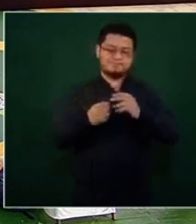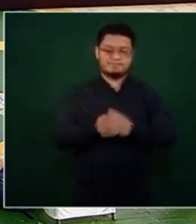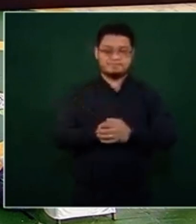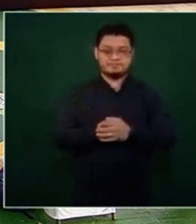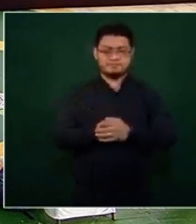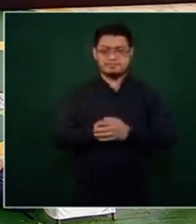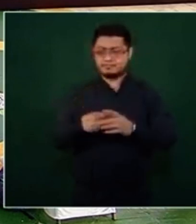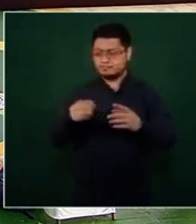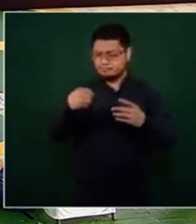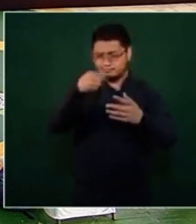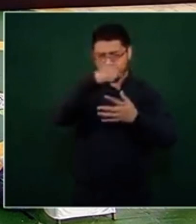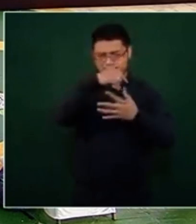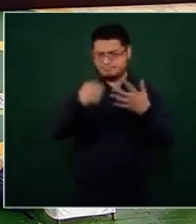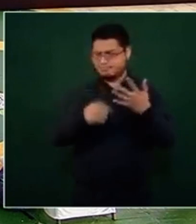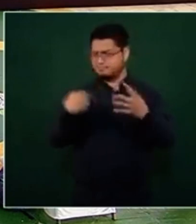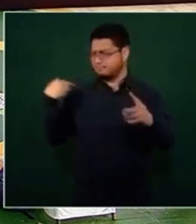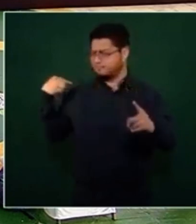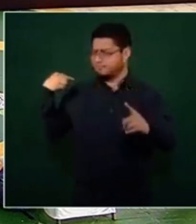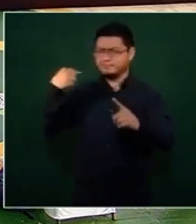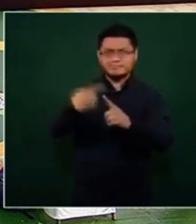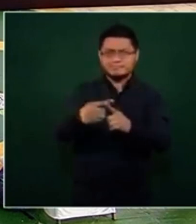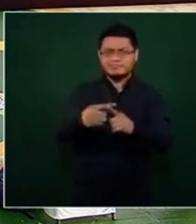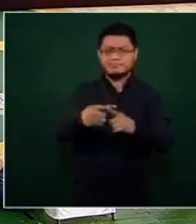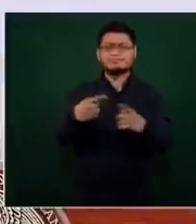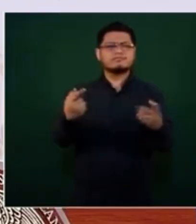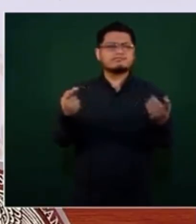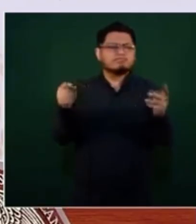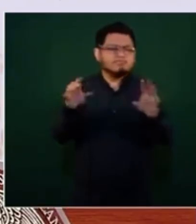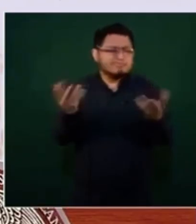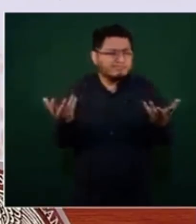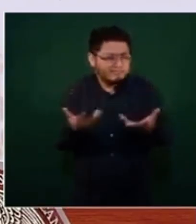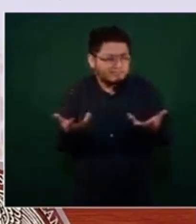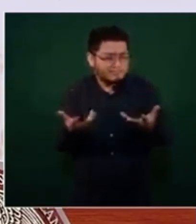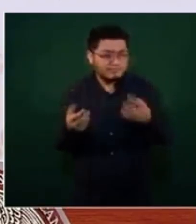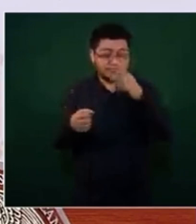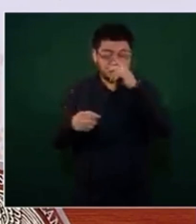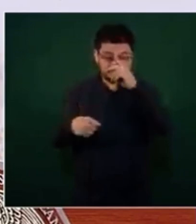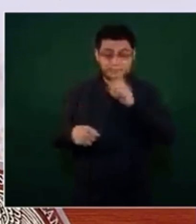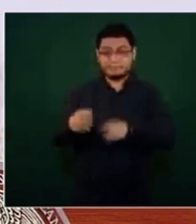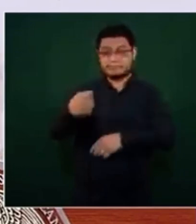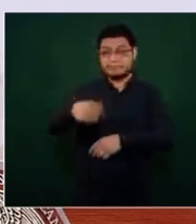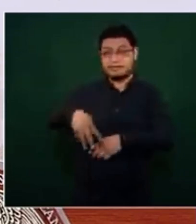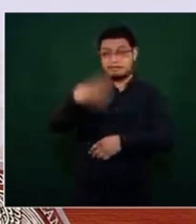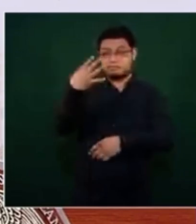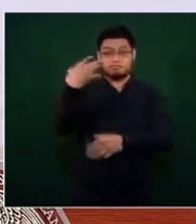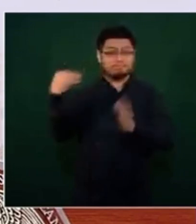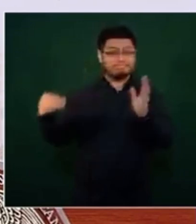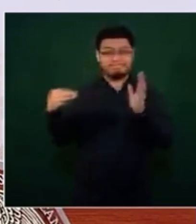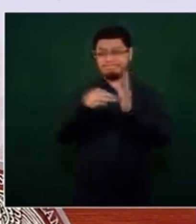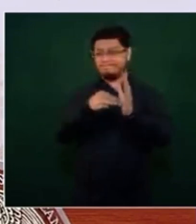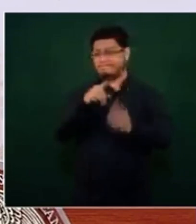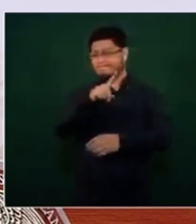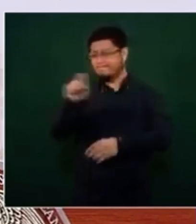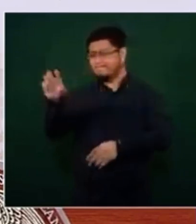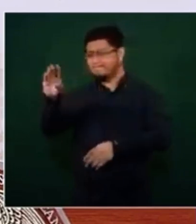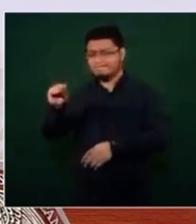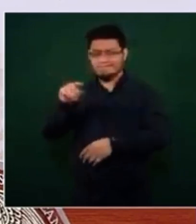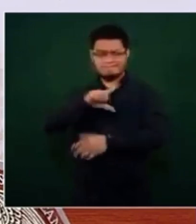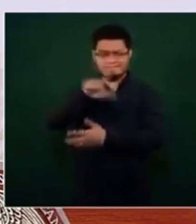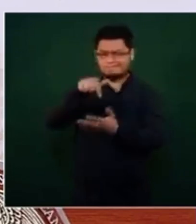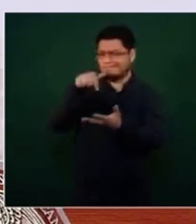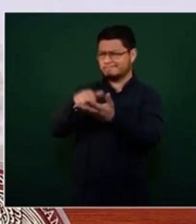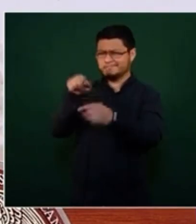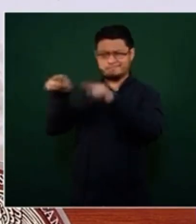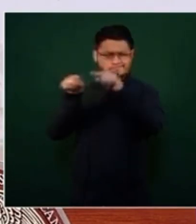fue desplegado físicamente a través de 14 mil 190 puestos de vacunación en múltiples